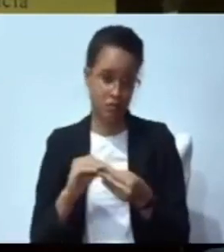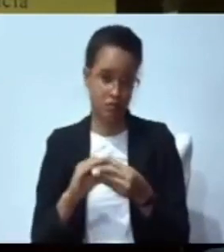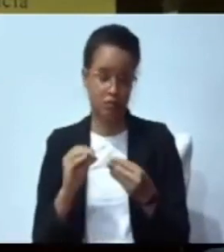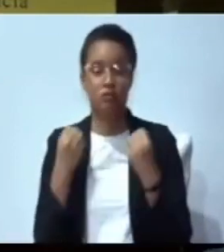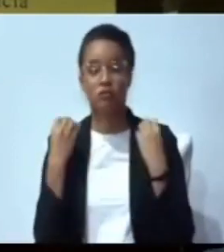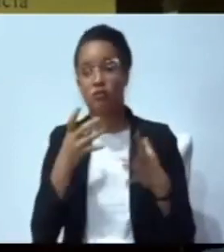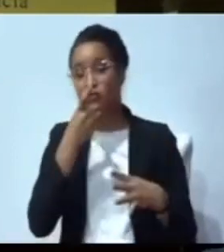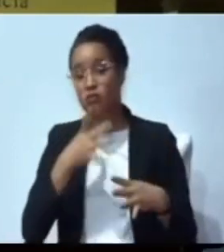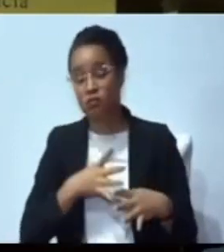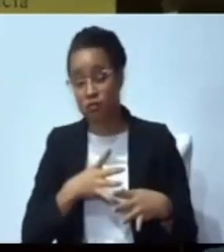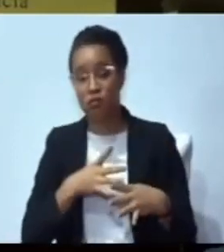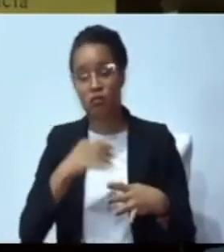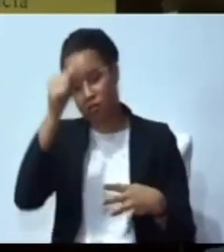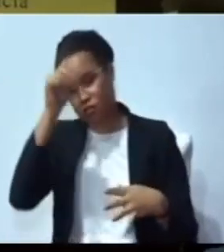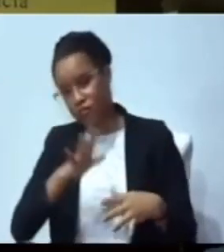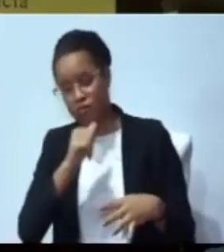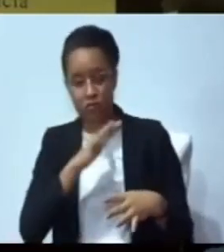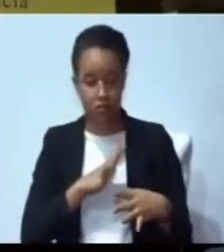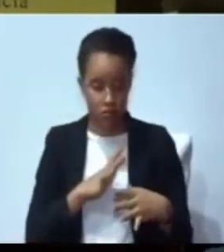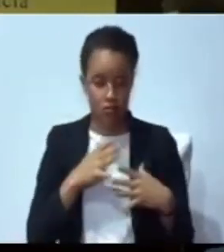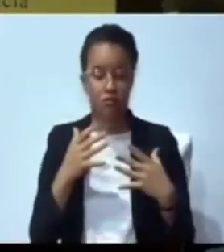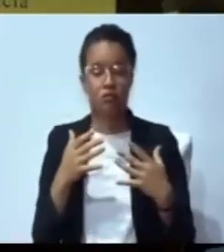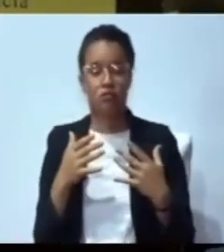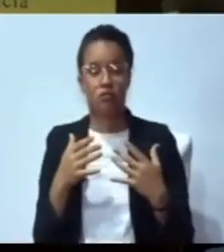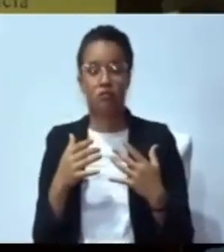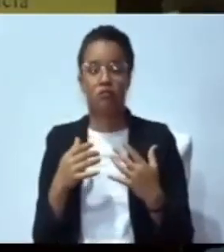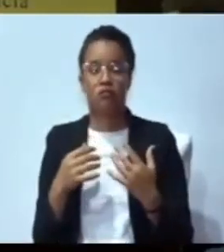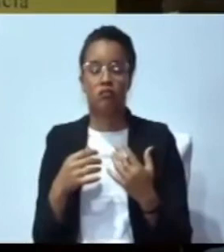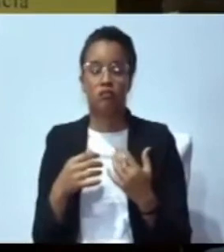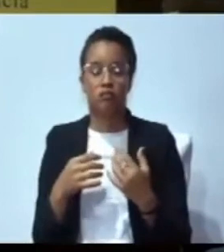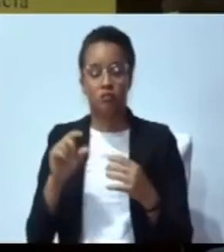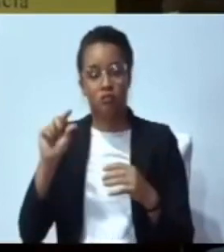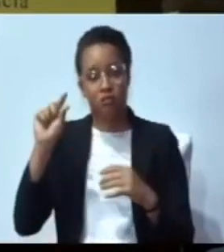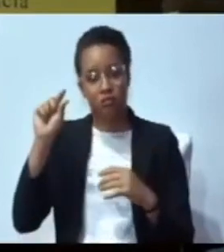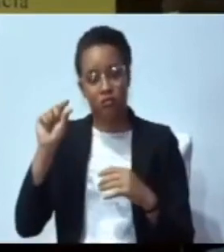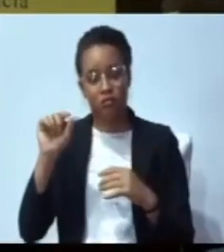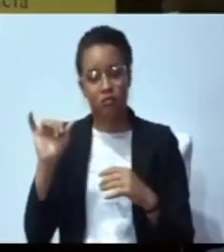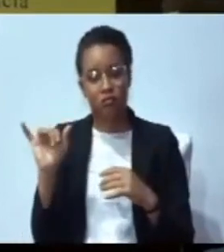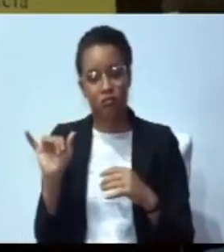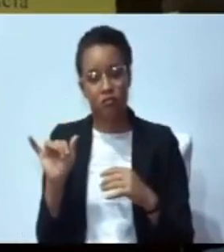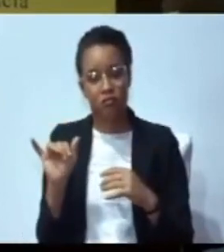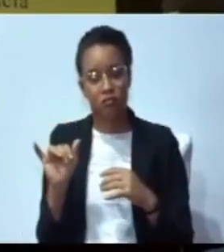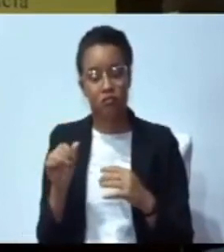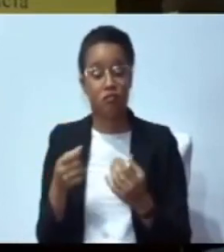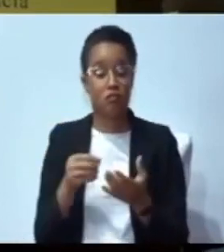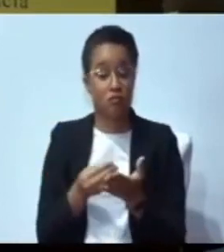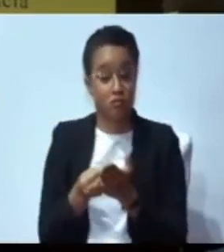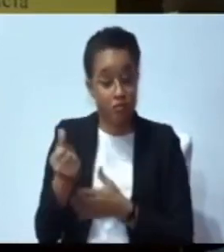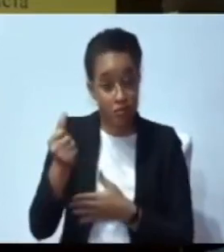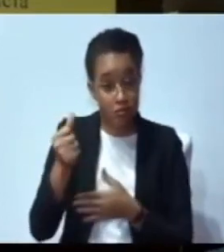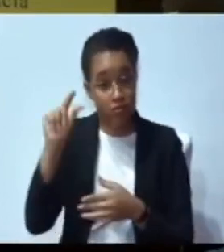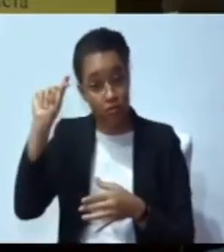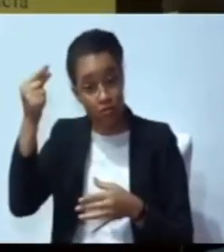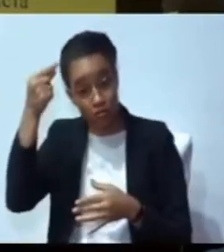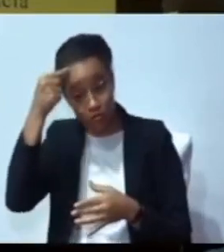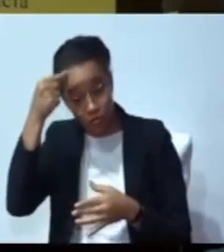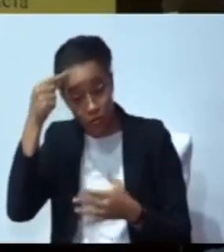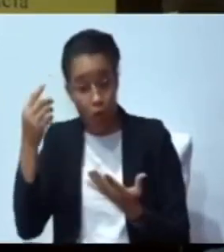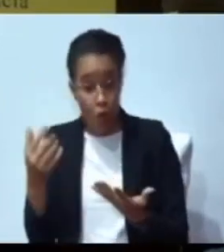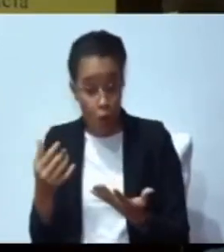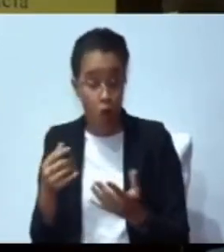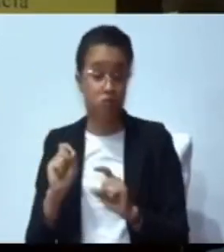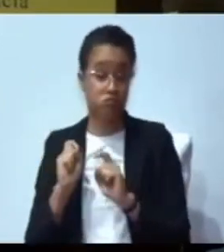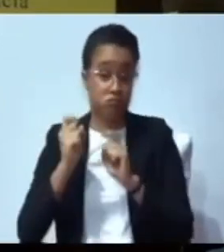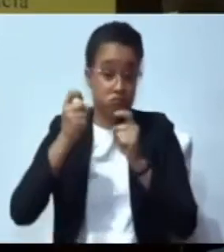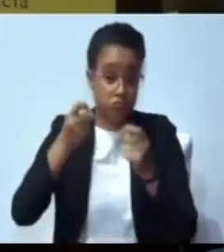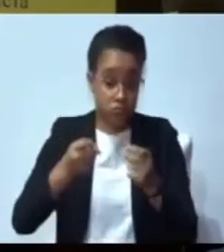muchos dominicanos y dominicanas que compraron al Estado o se les donó propiedades, muchas de